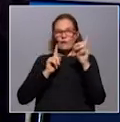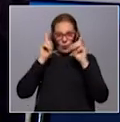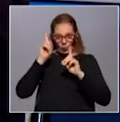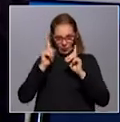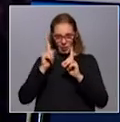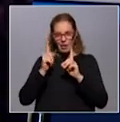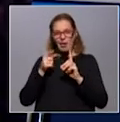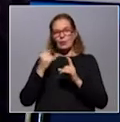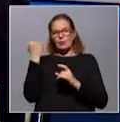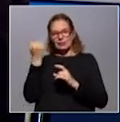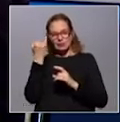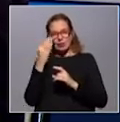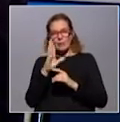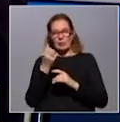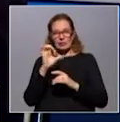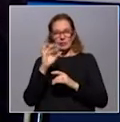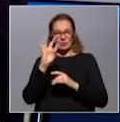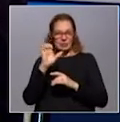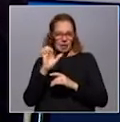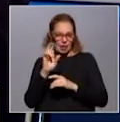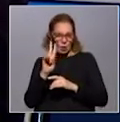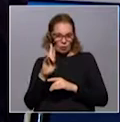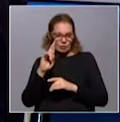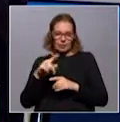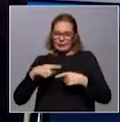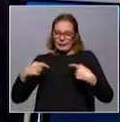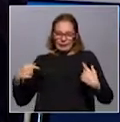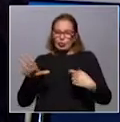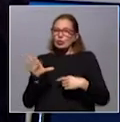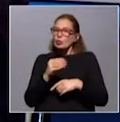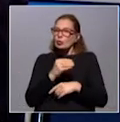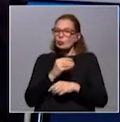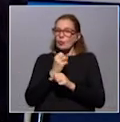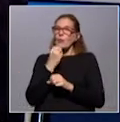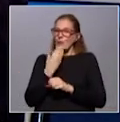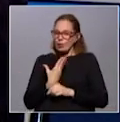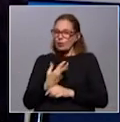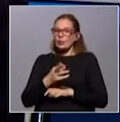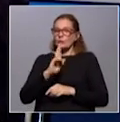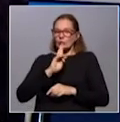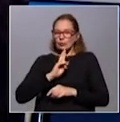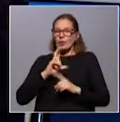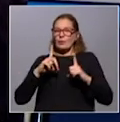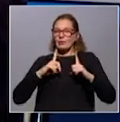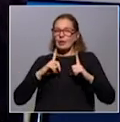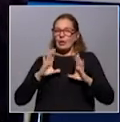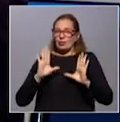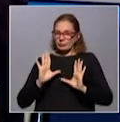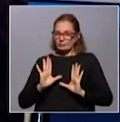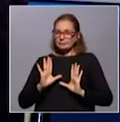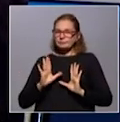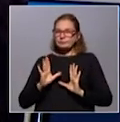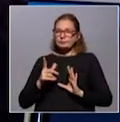el Instituto Pasteur, etc. Entonces todo eso ha servido, ha producido los resultados esperados. No obstante,